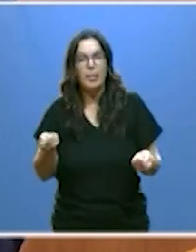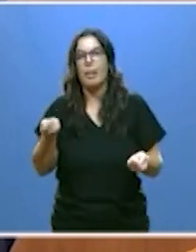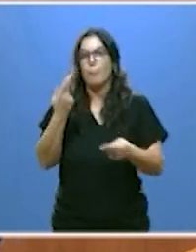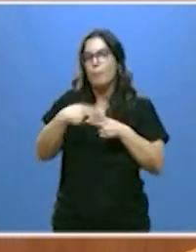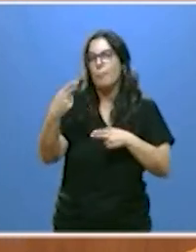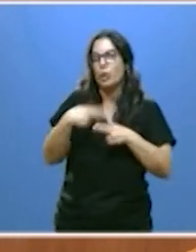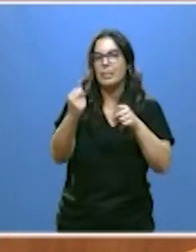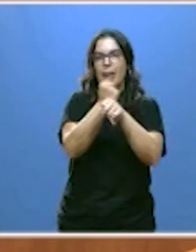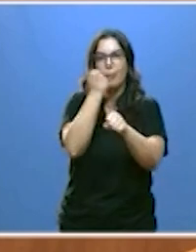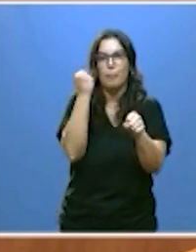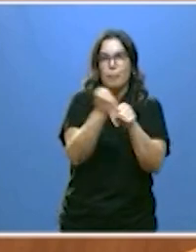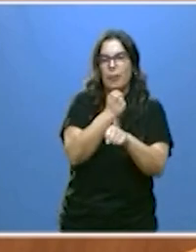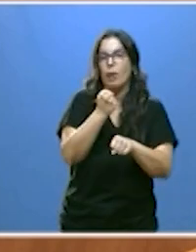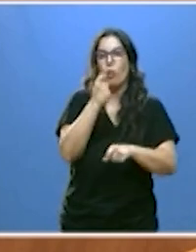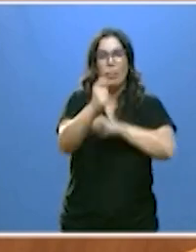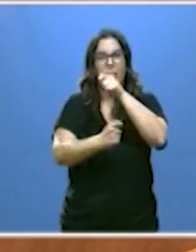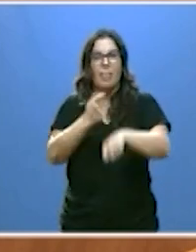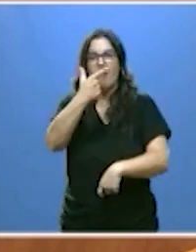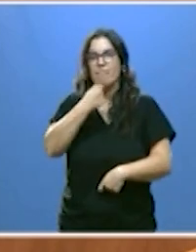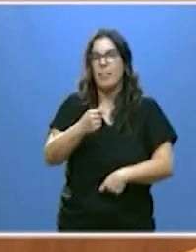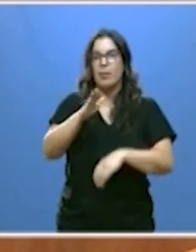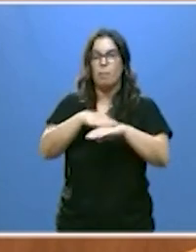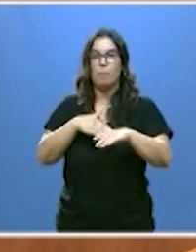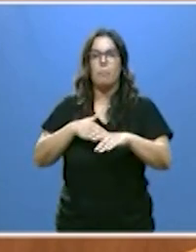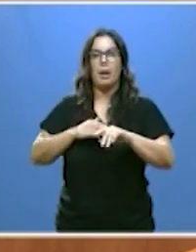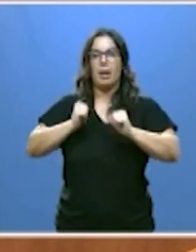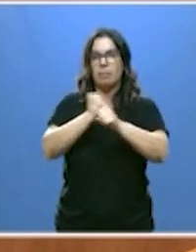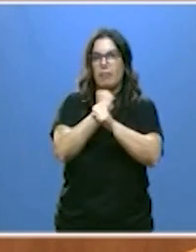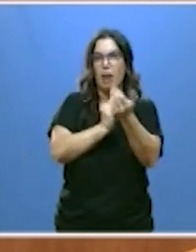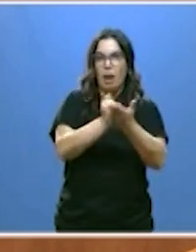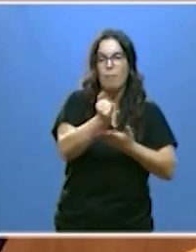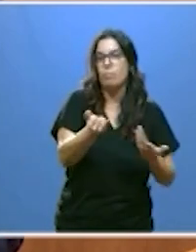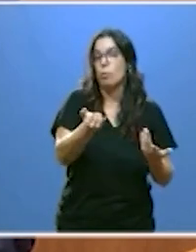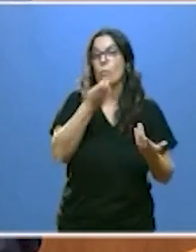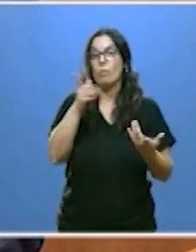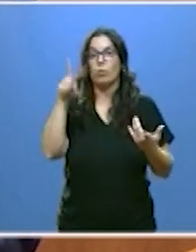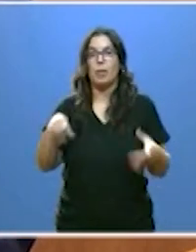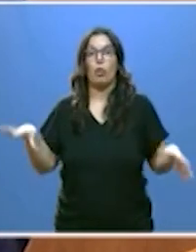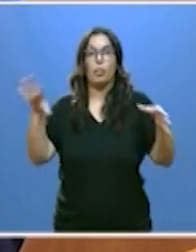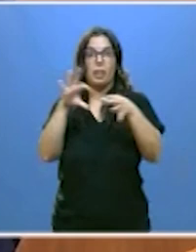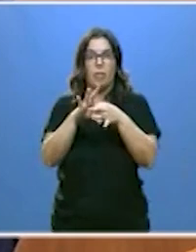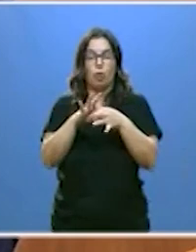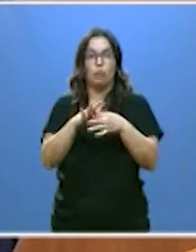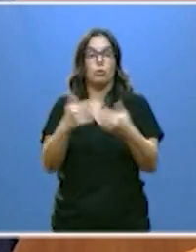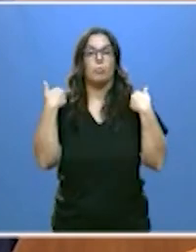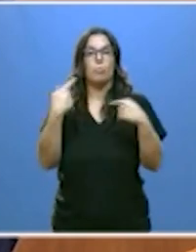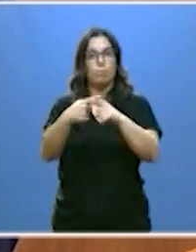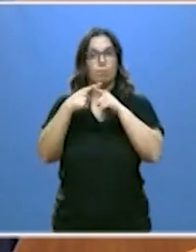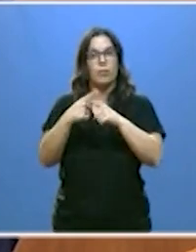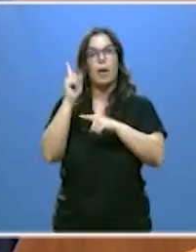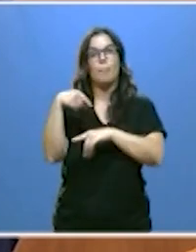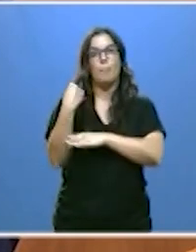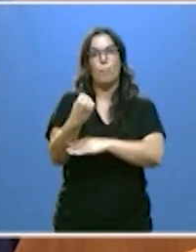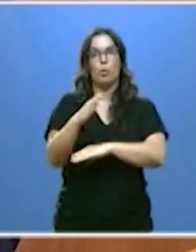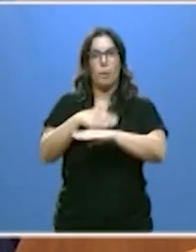las políticas de empleo en facilitar su incorporación al campo o las de conciliación con responsabilidad y apoyo a la